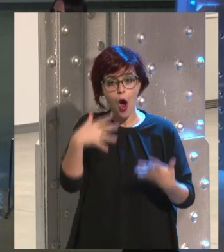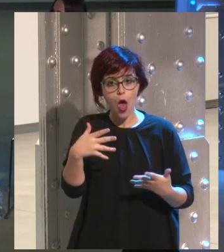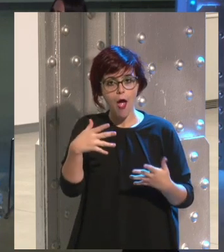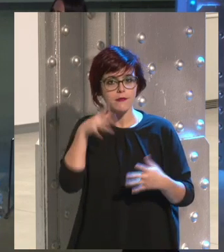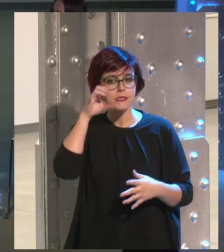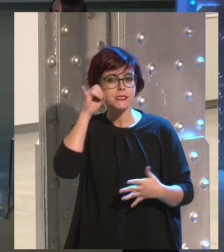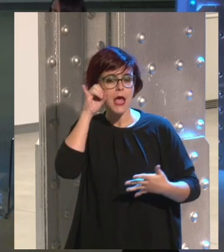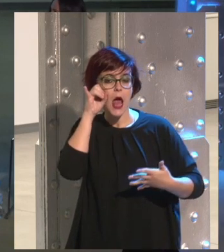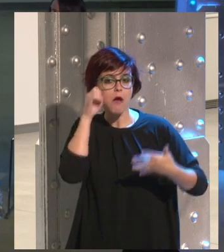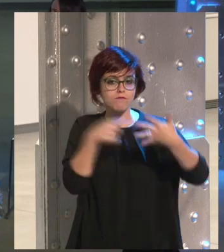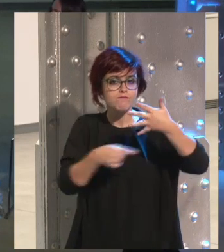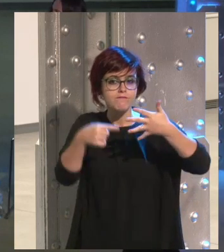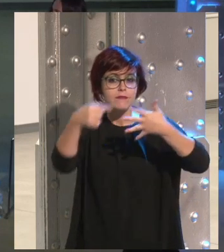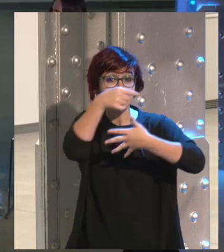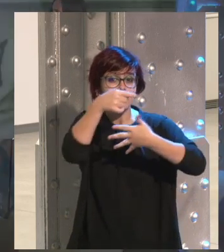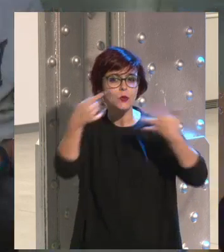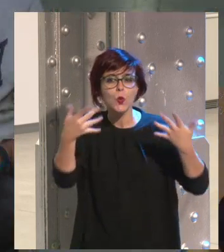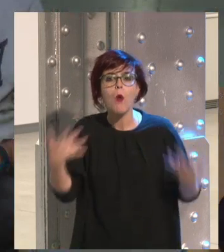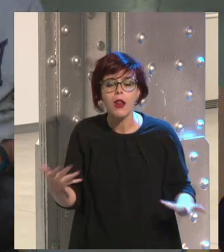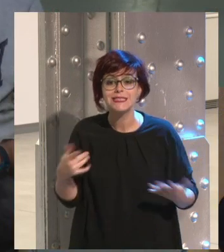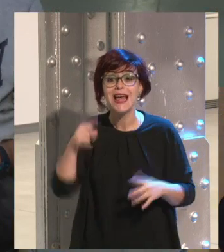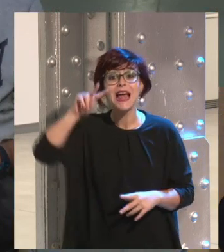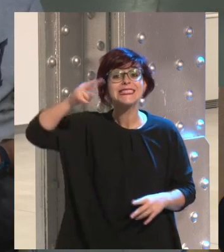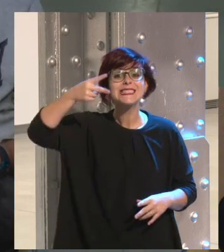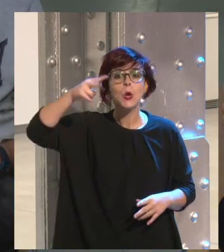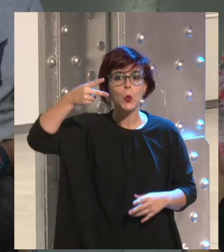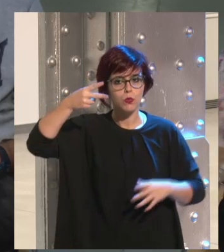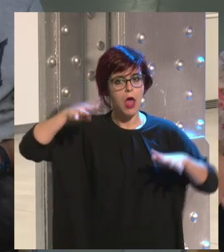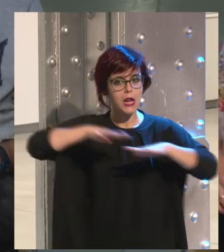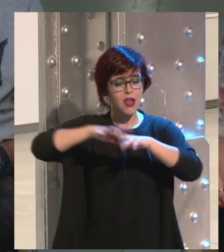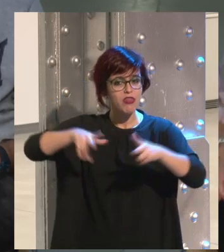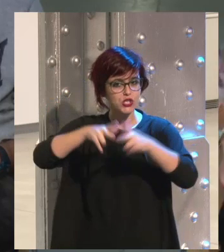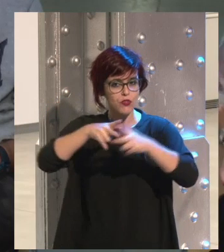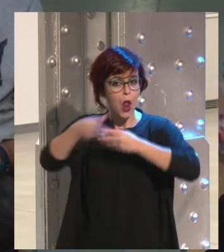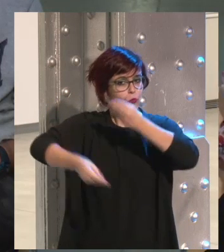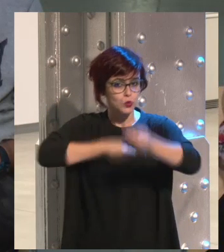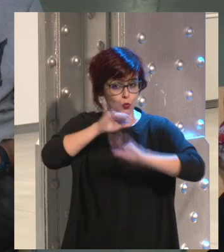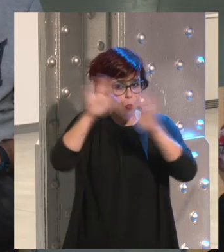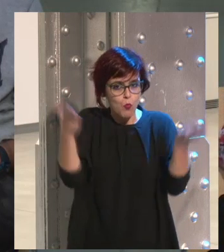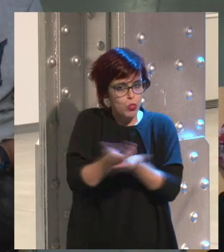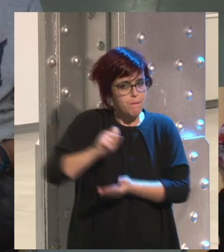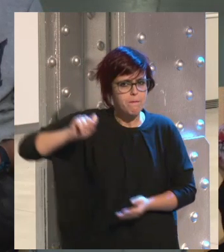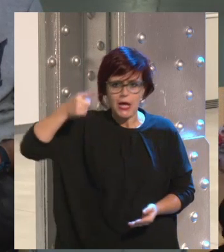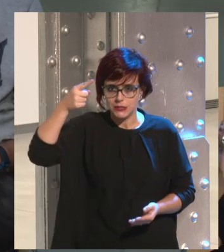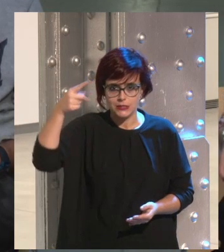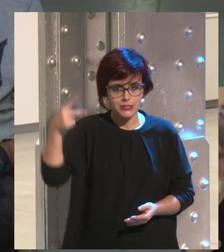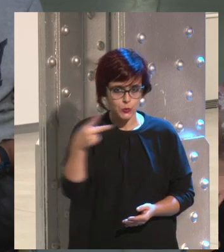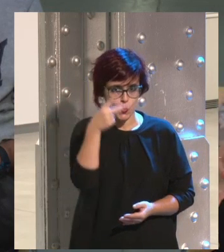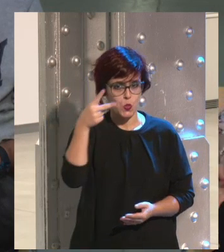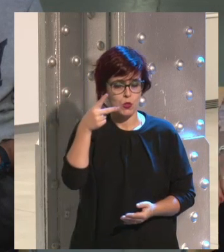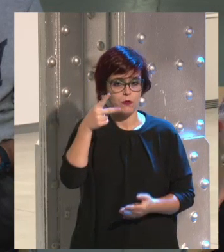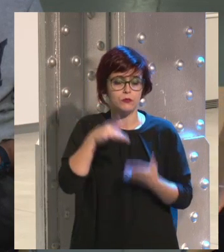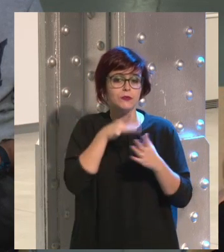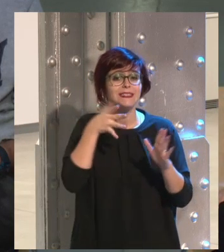Instagram? Instagram es la segunda red social a nivel de uso en el mundo, en intensidad de uso.